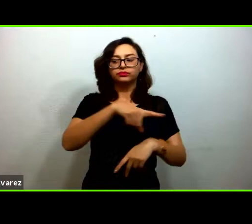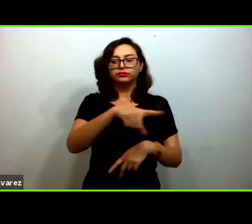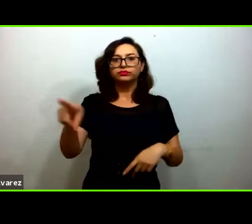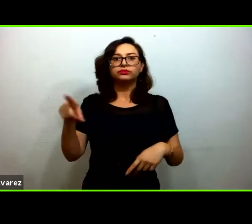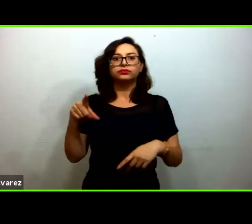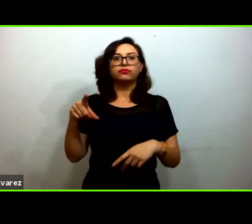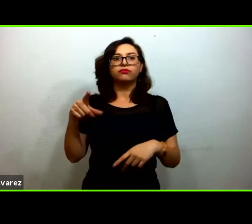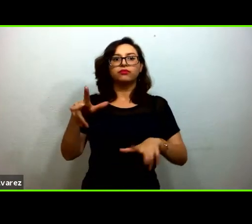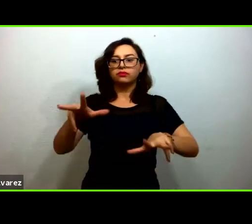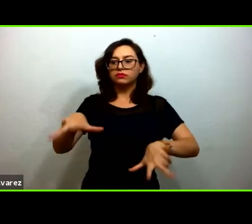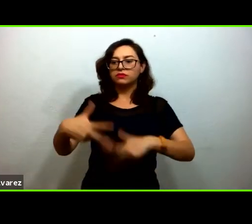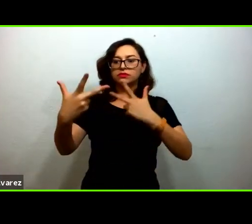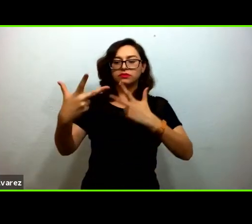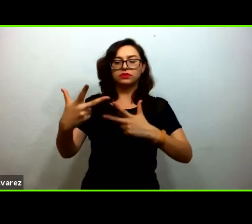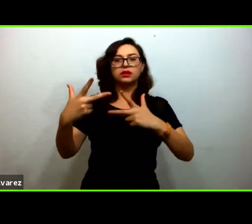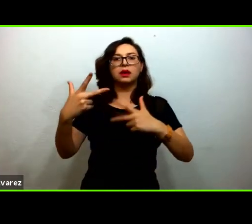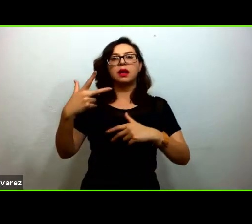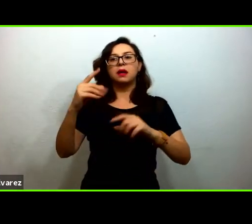cuando hablen